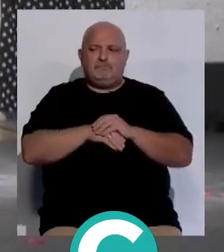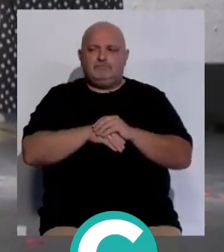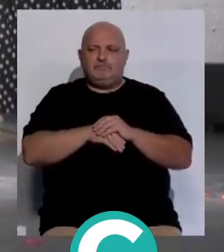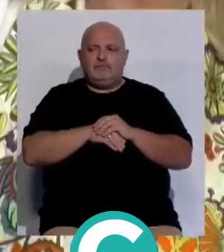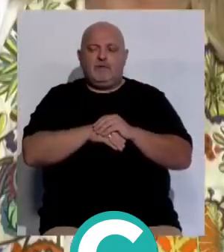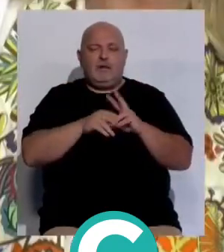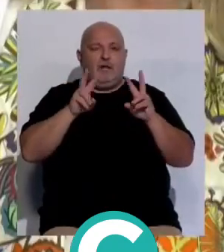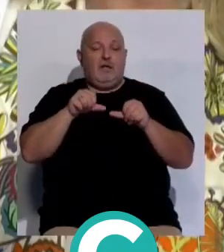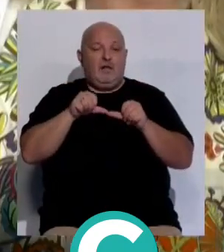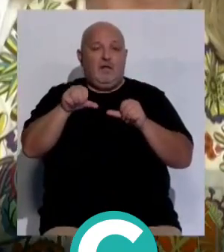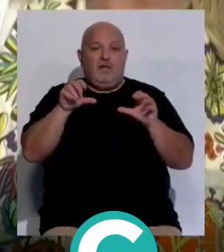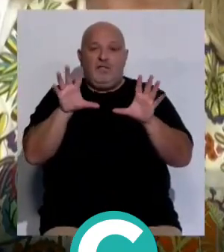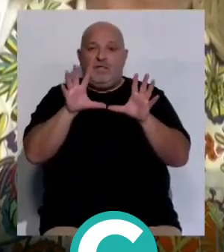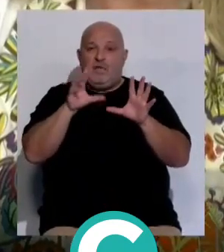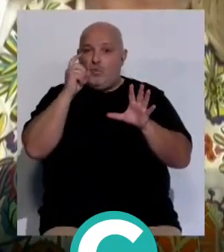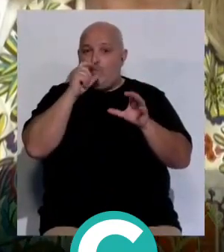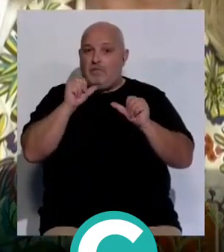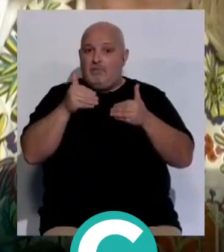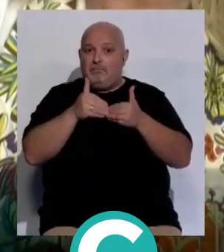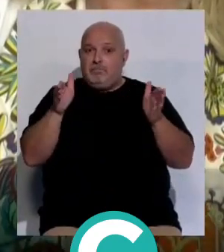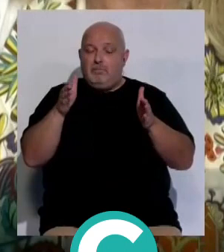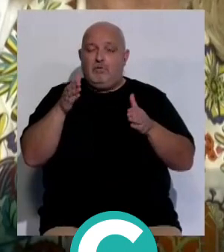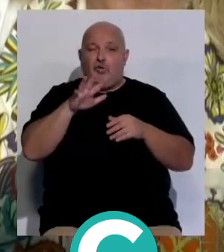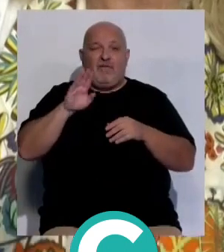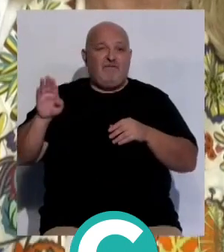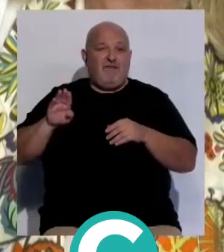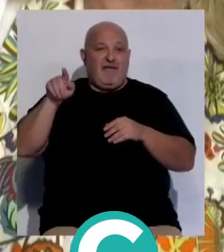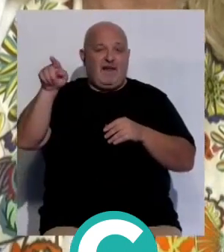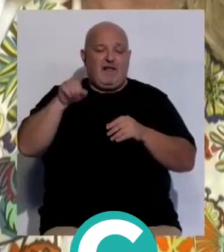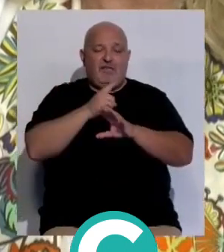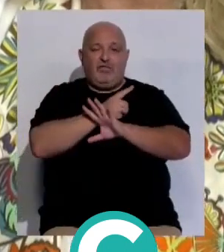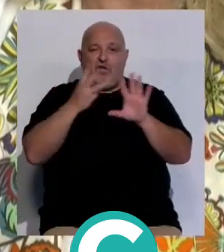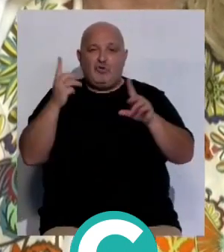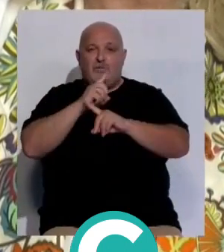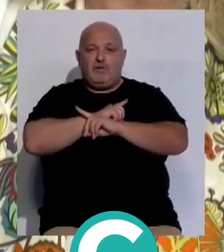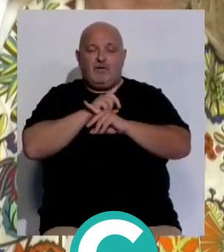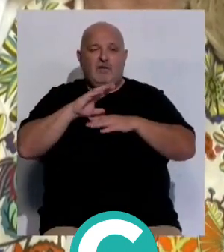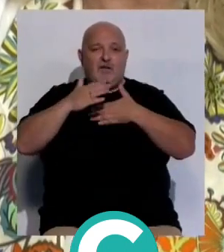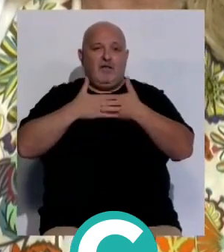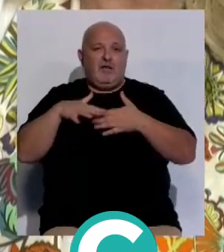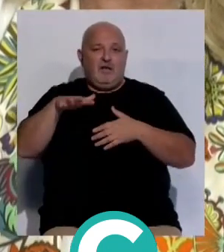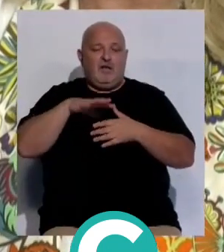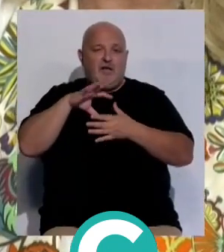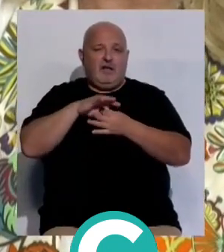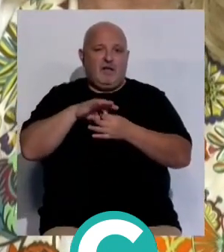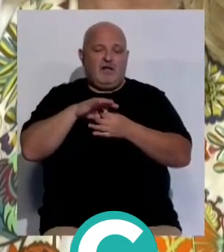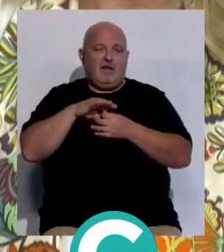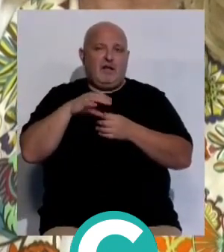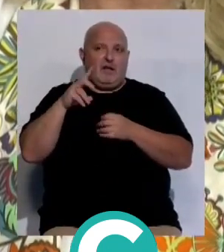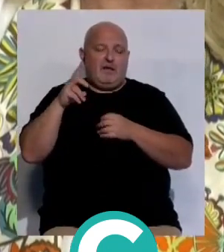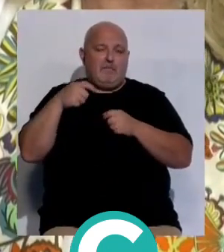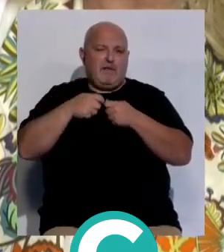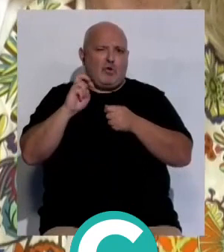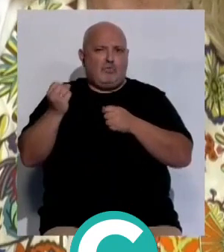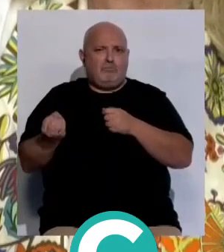estamos hablando de que desde el 10 de junio, que arrancamos con la Bambina en Bejer, hasta el 18 de noviembre, que cierra el ciclo Mario de los Santos en una nueva